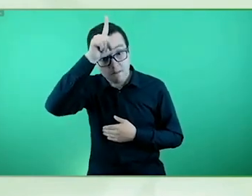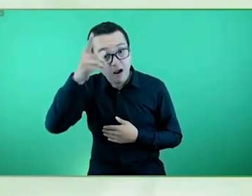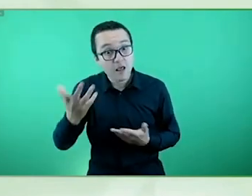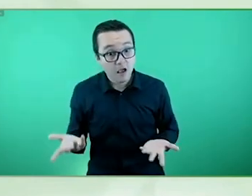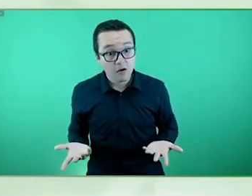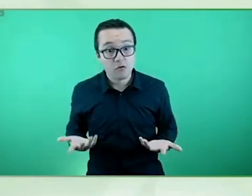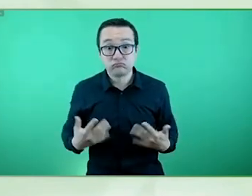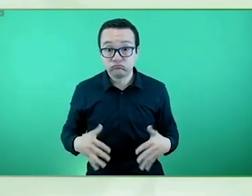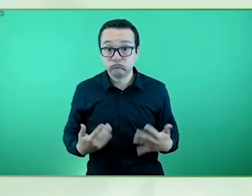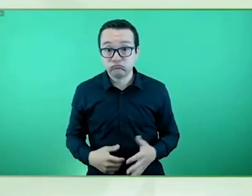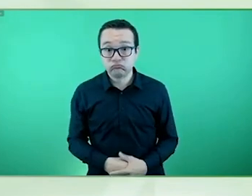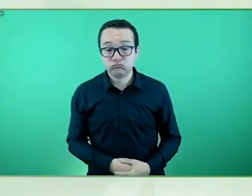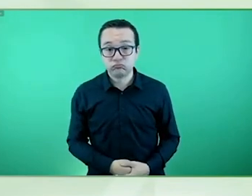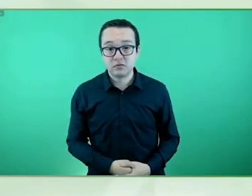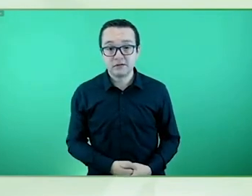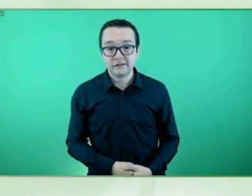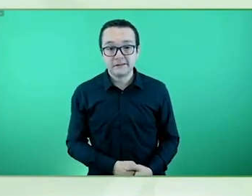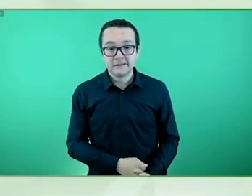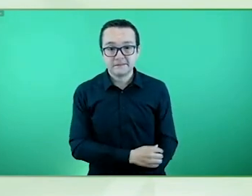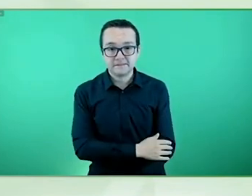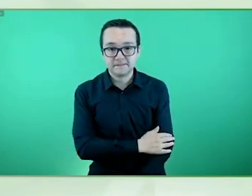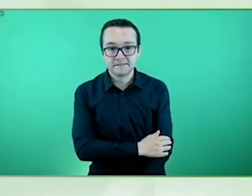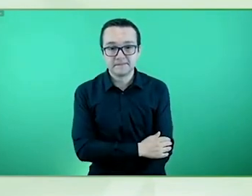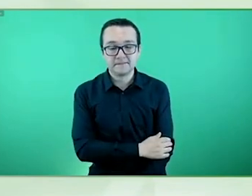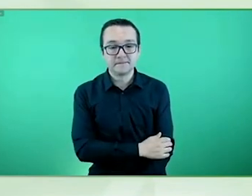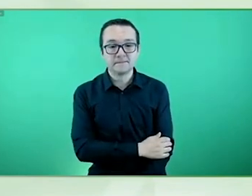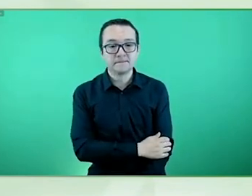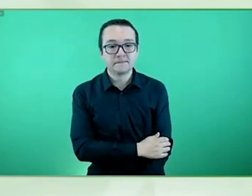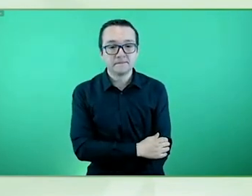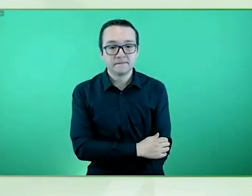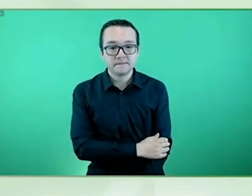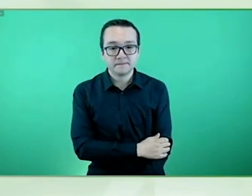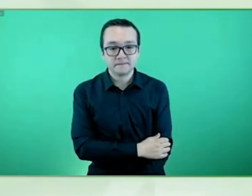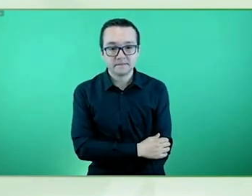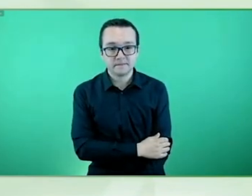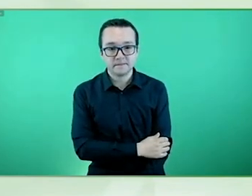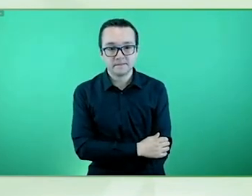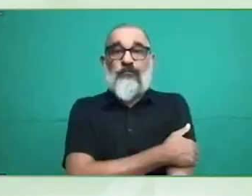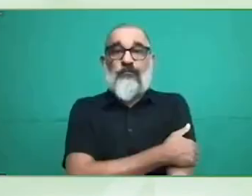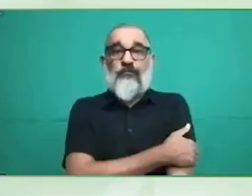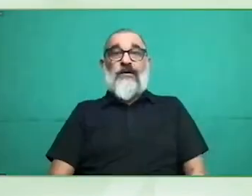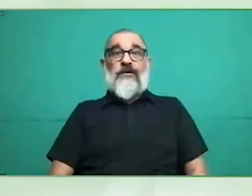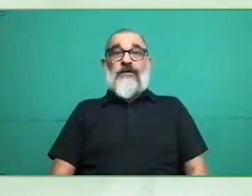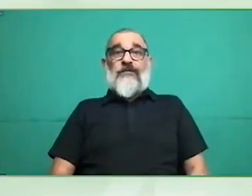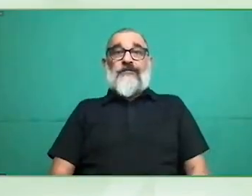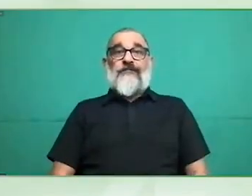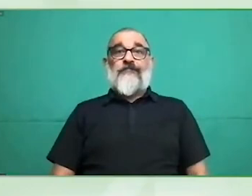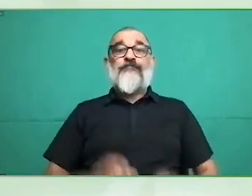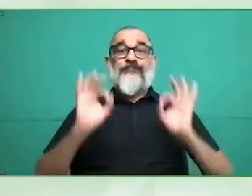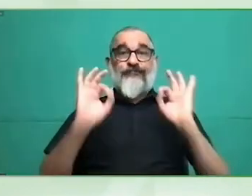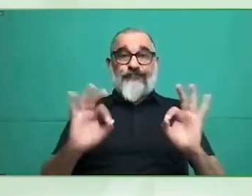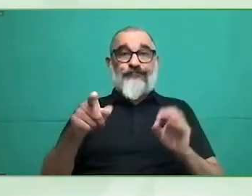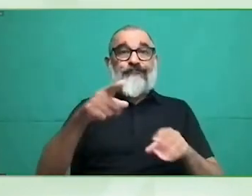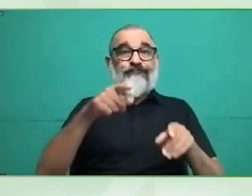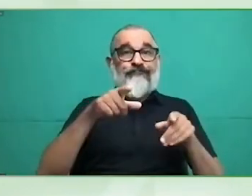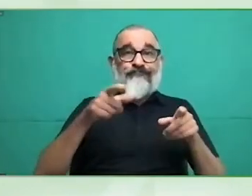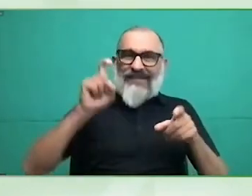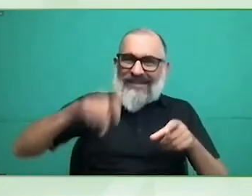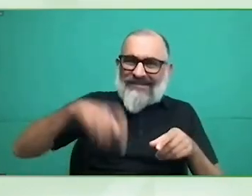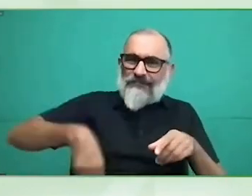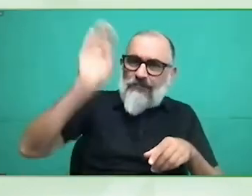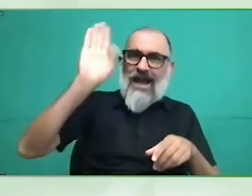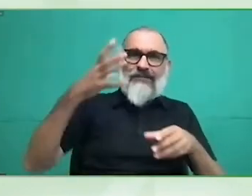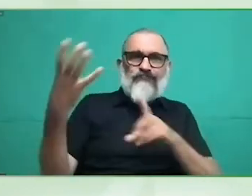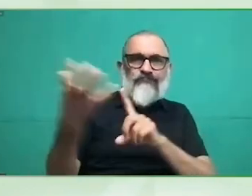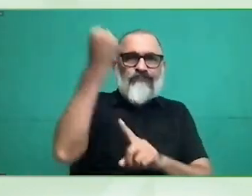lo que se necesitaría para lograr esa igualdad en el ejercicio del derecho pues sería una serie de medidas que hay que adoptar